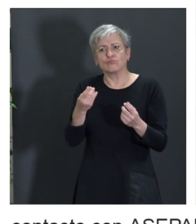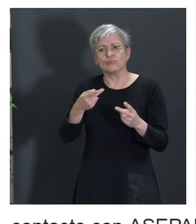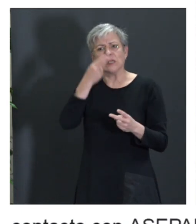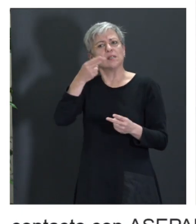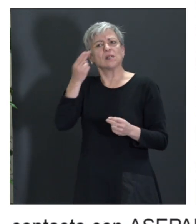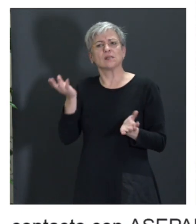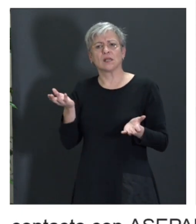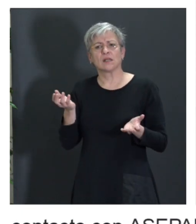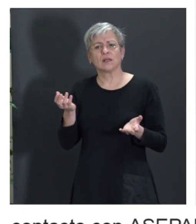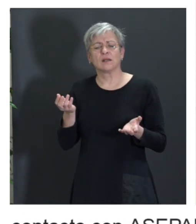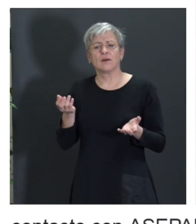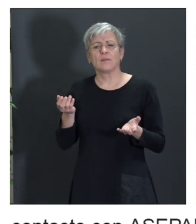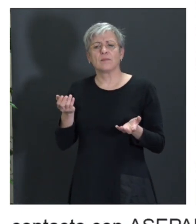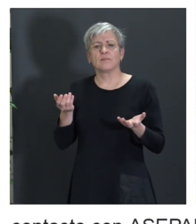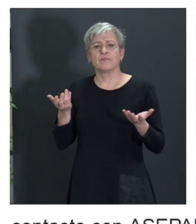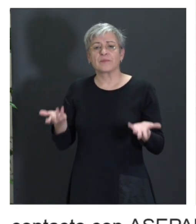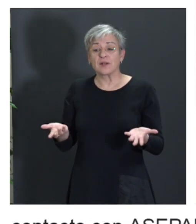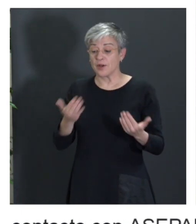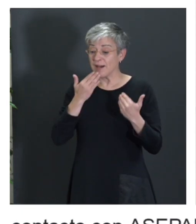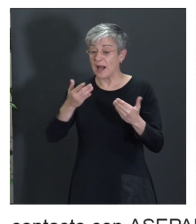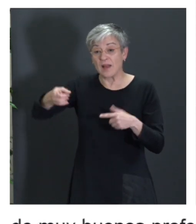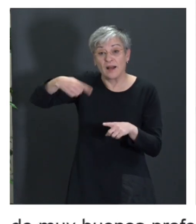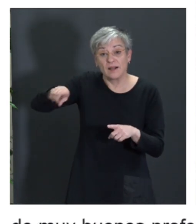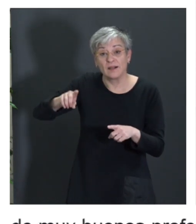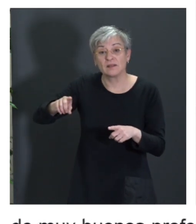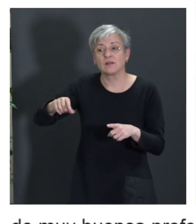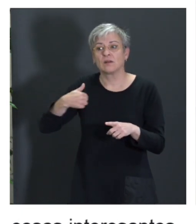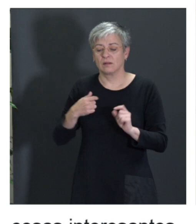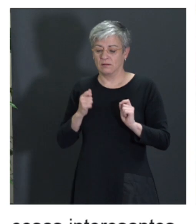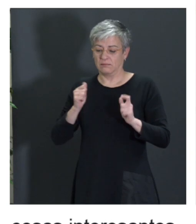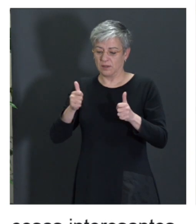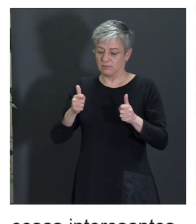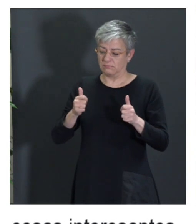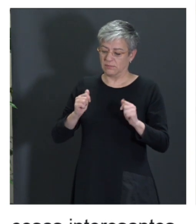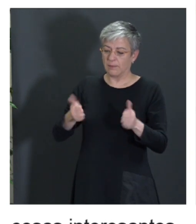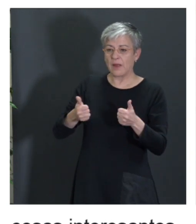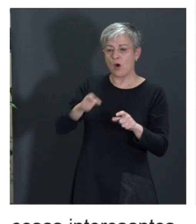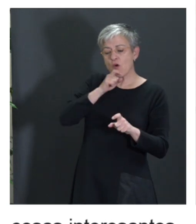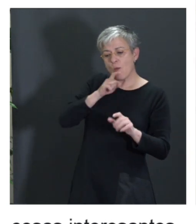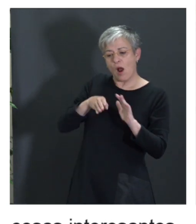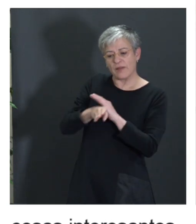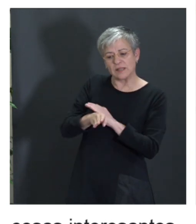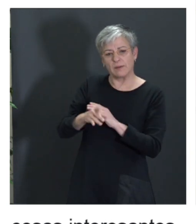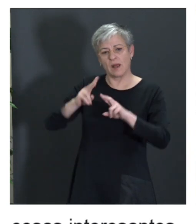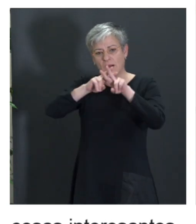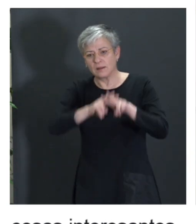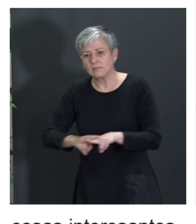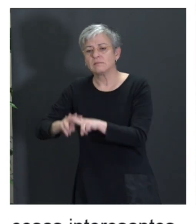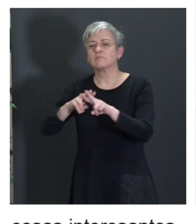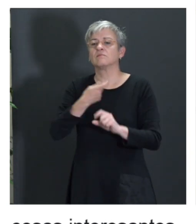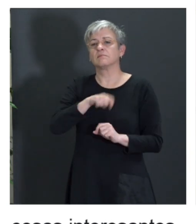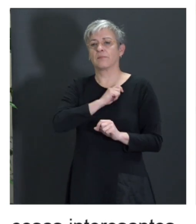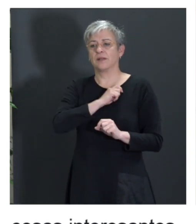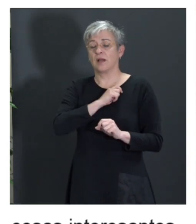Y bueno, gracias a ellos entendimos un poco mejor cómo está la accesibilidad en España. Y